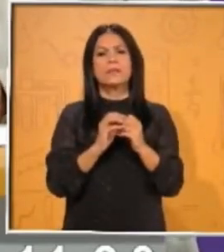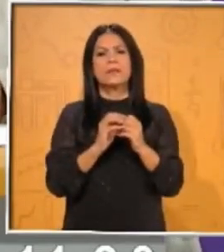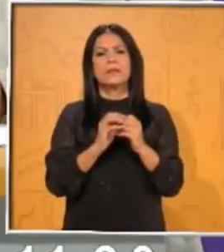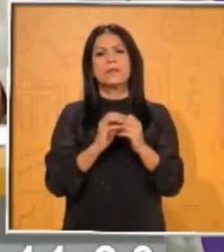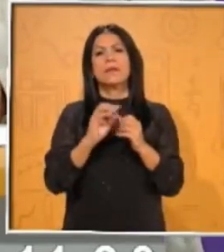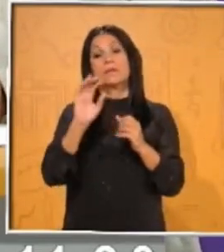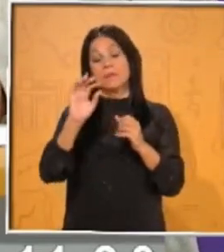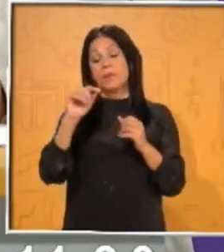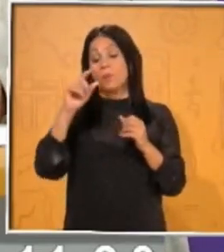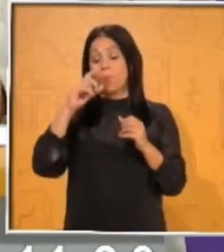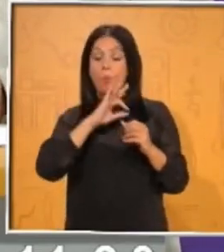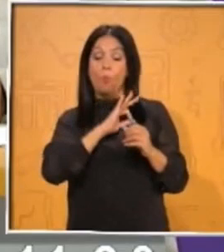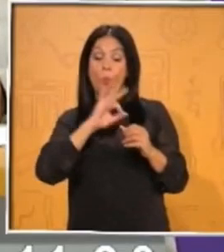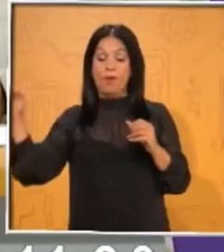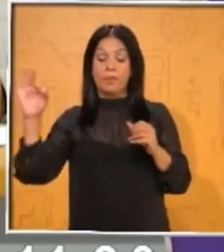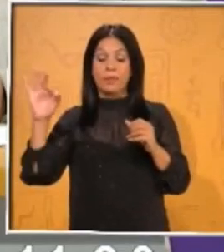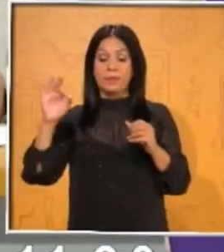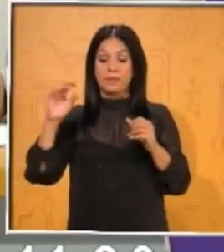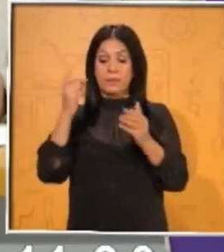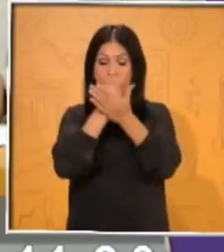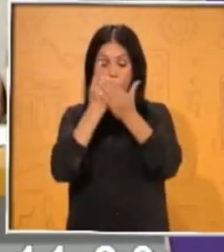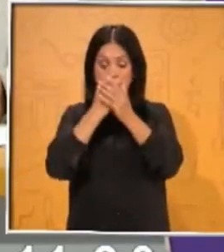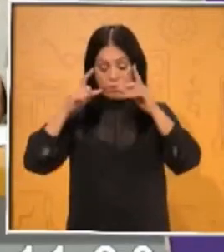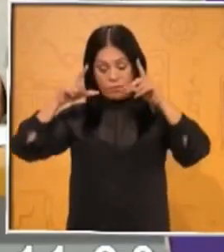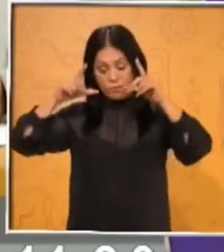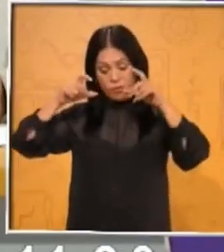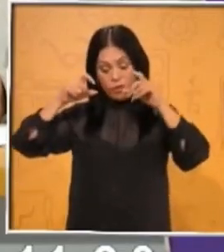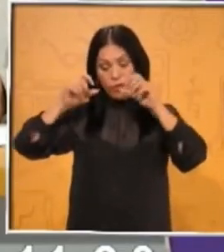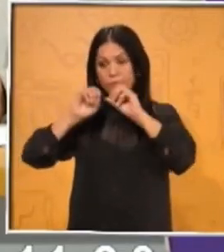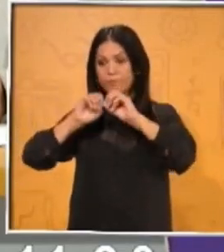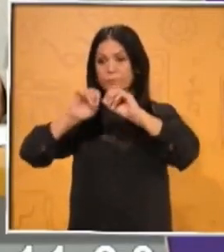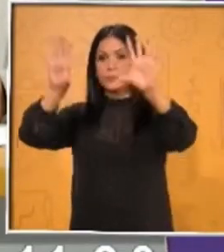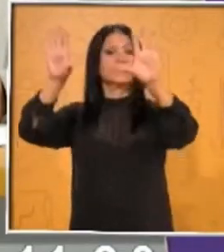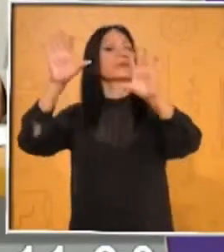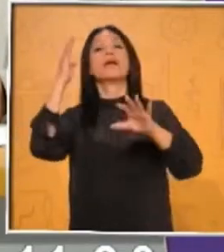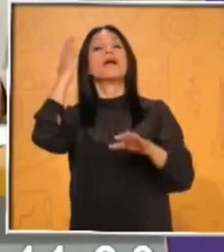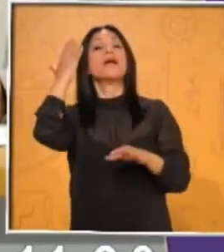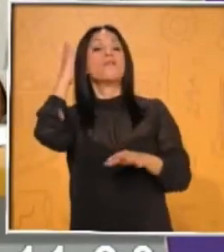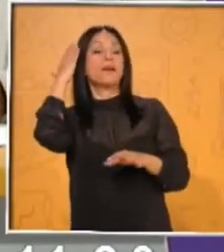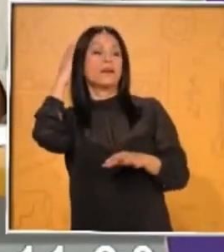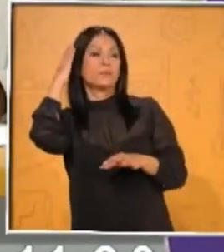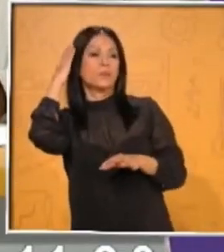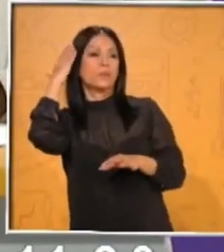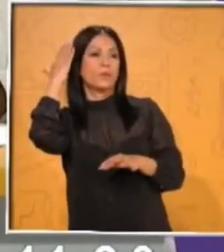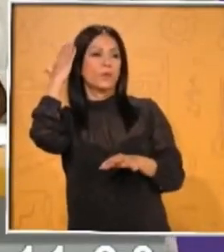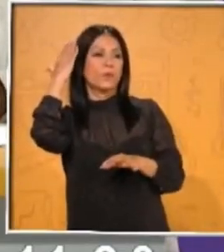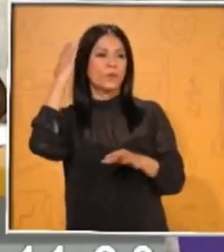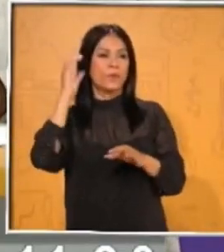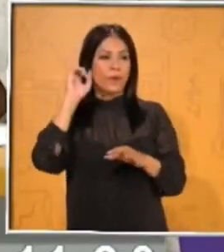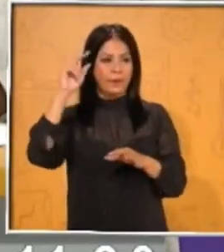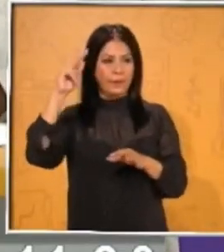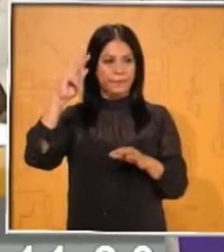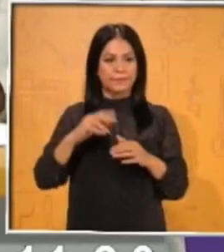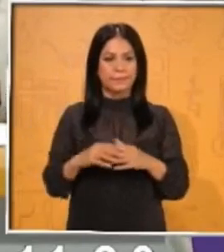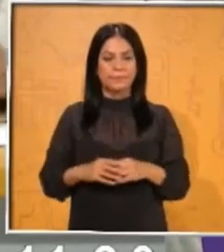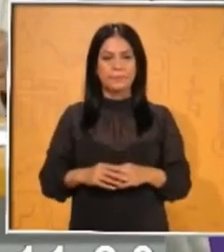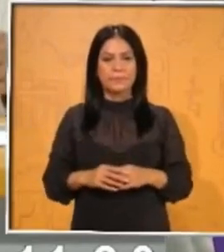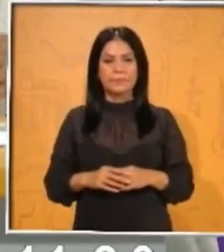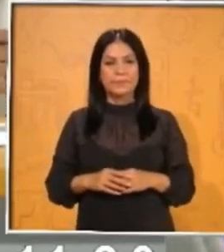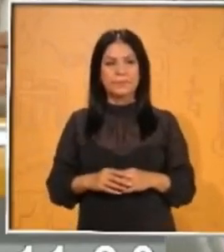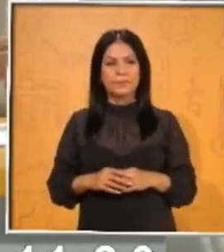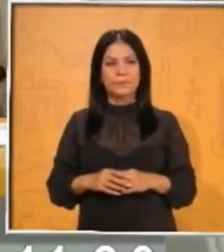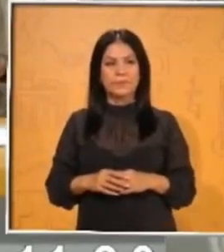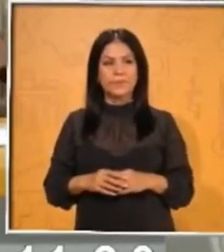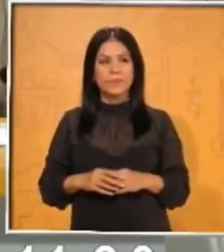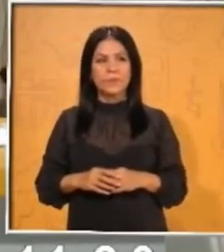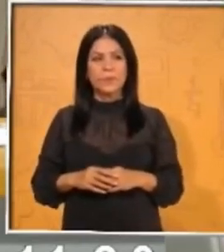28, bueno, para que tú también te des cuenta que el trabajo que tú estás realizando sí se ve a través de nosotros mismos. Un truco, maestro Ricardo,